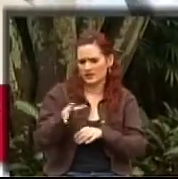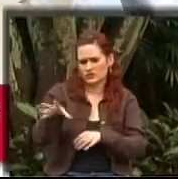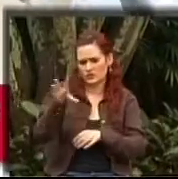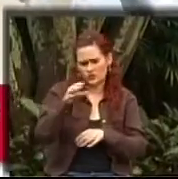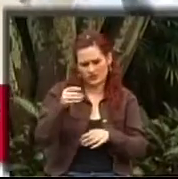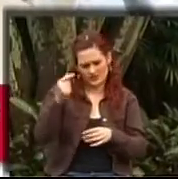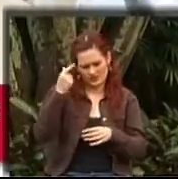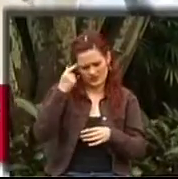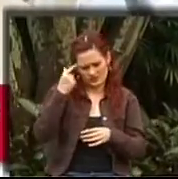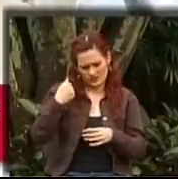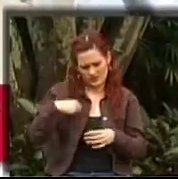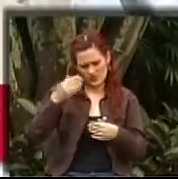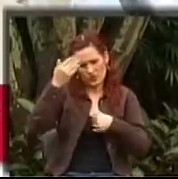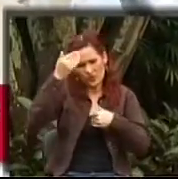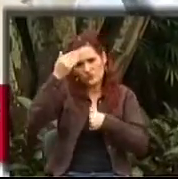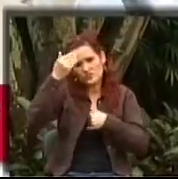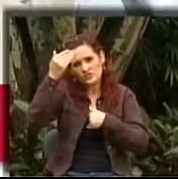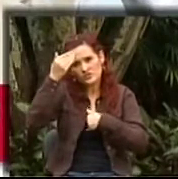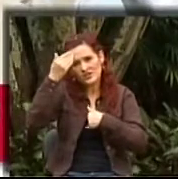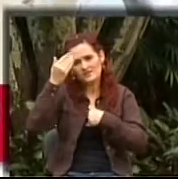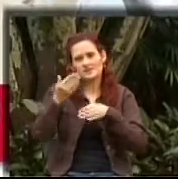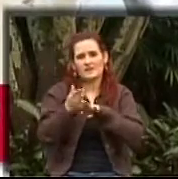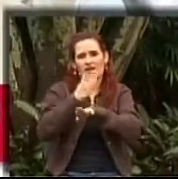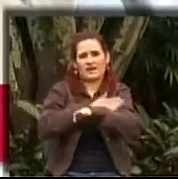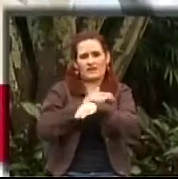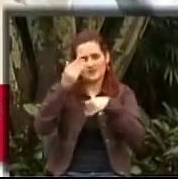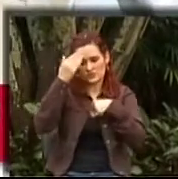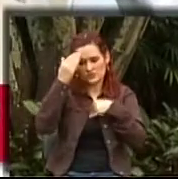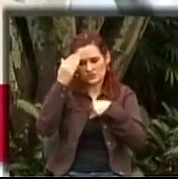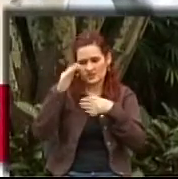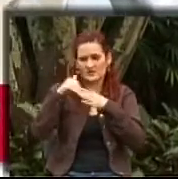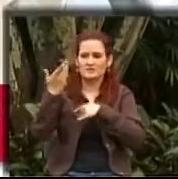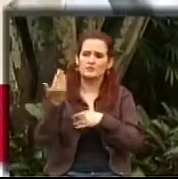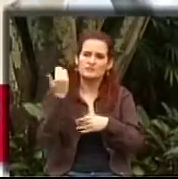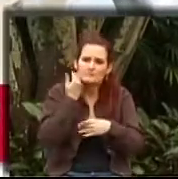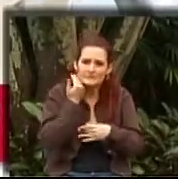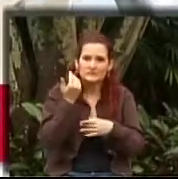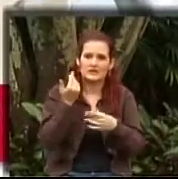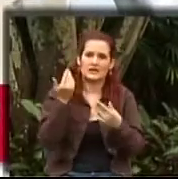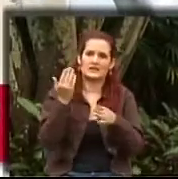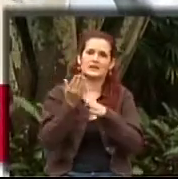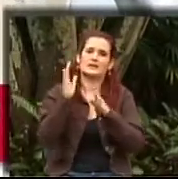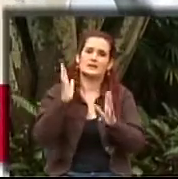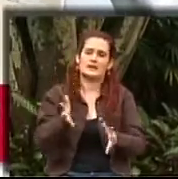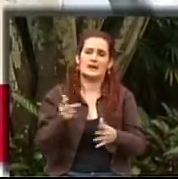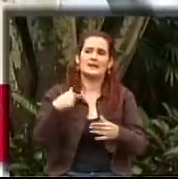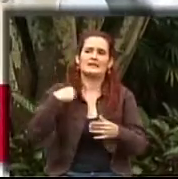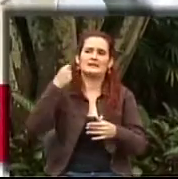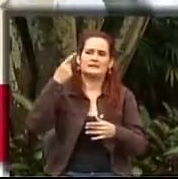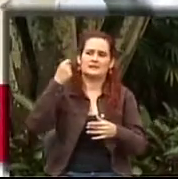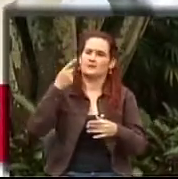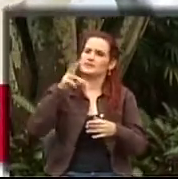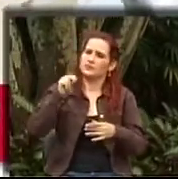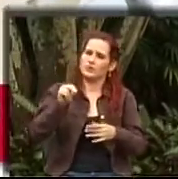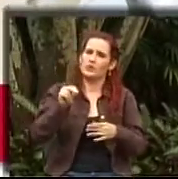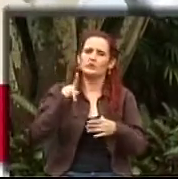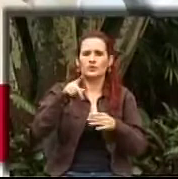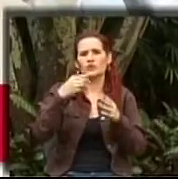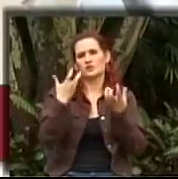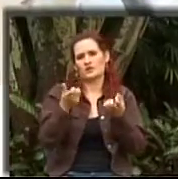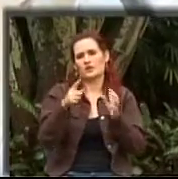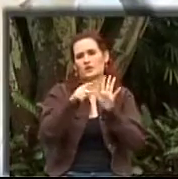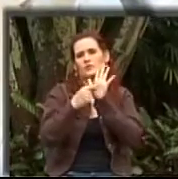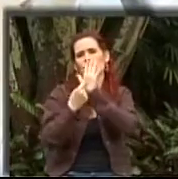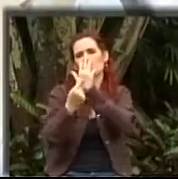para comprender y ponernos en los zapatos de los demás. Así que quiero invitar a los televidentes a leerse un libro, se llama